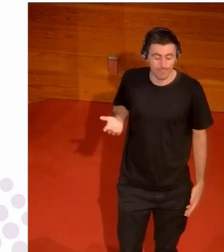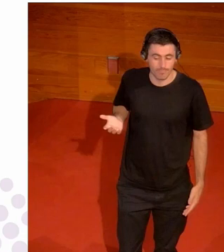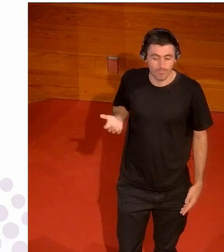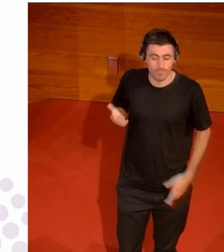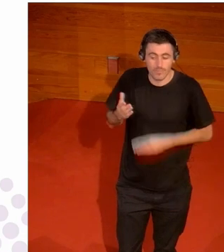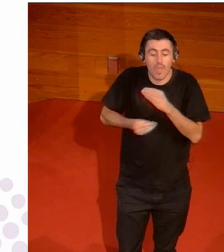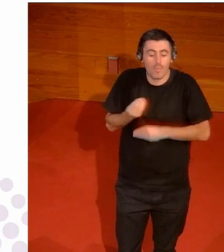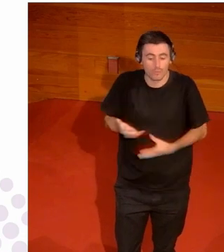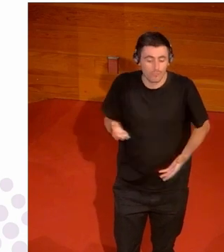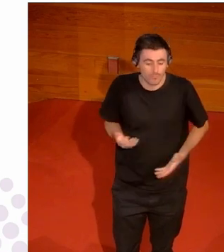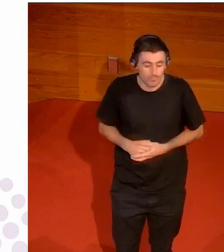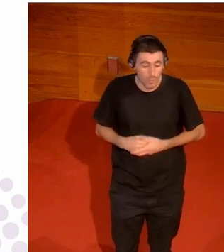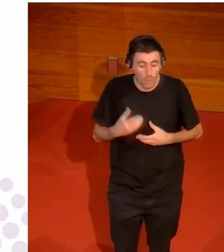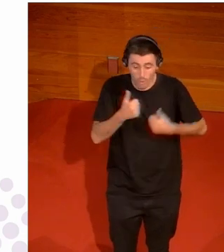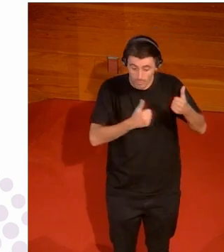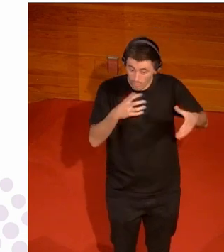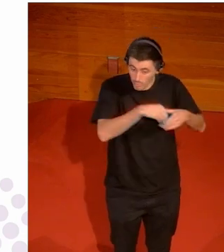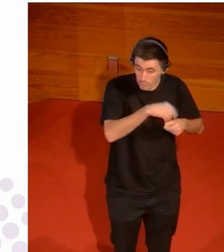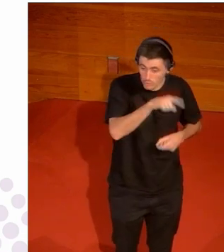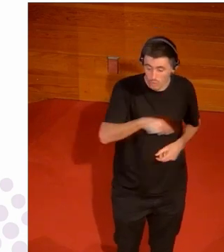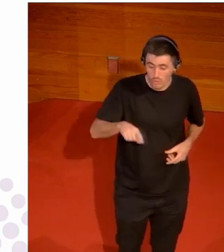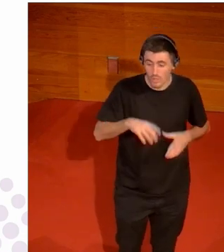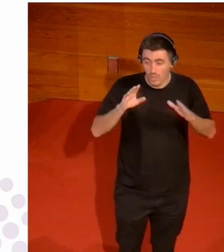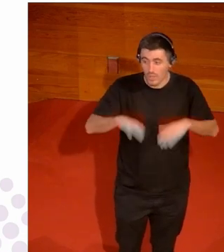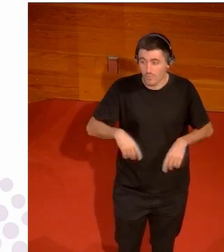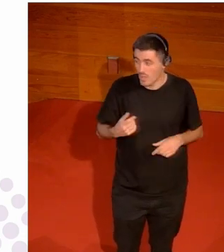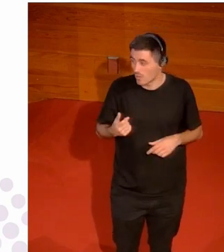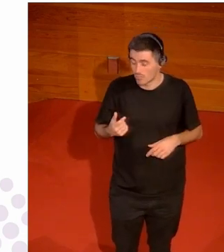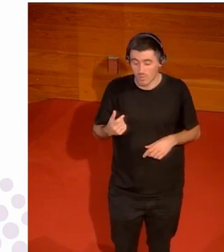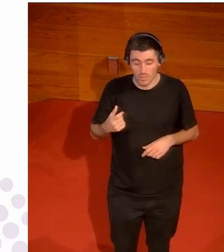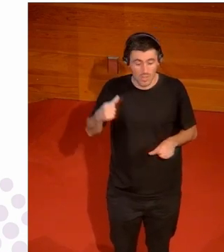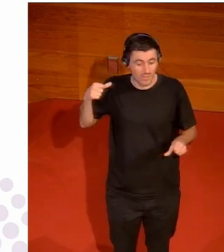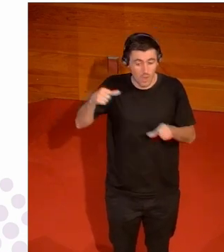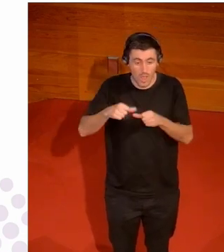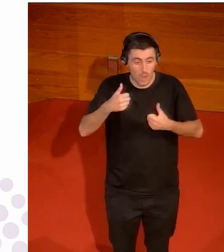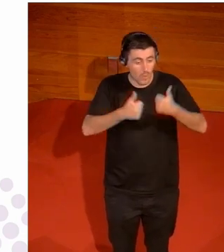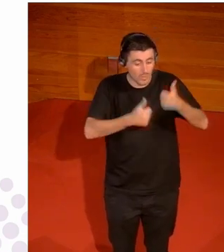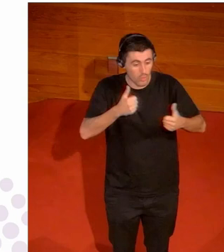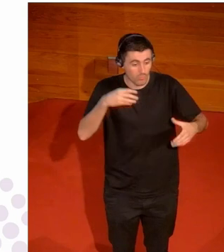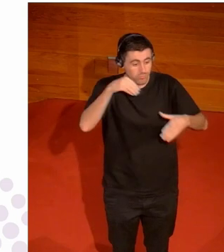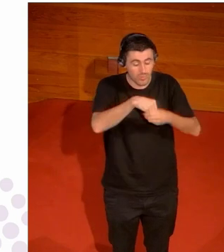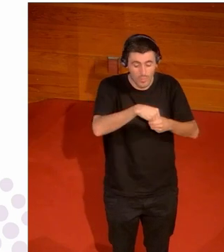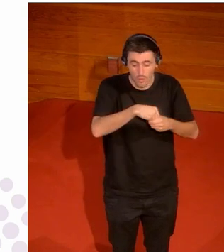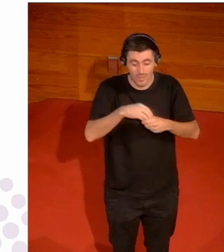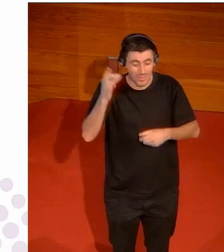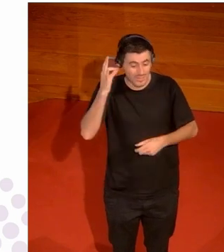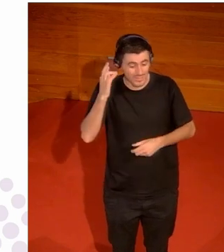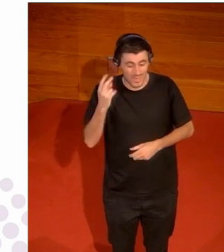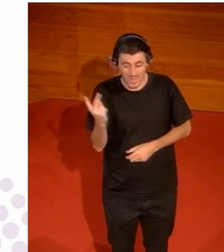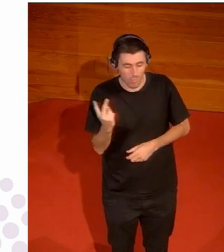compiten o no compiten? evidentemente todas las que han competido contra ellas han perdido y ellas han ganado el oro las dos